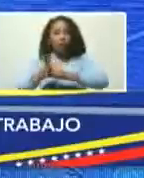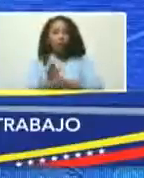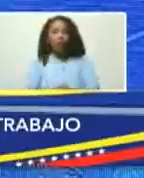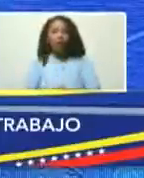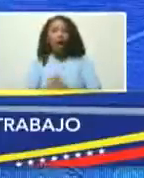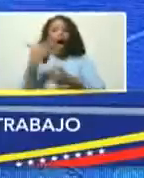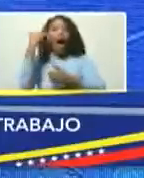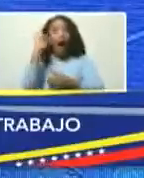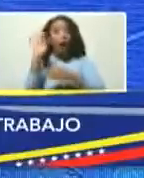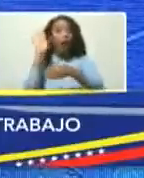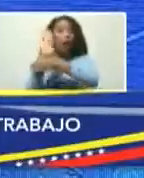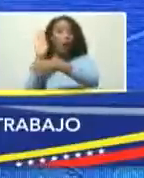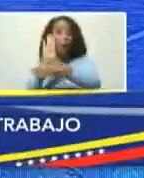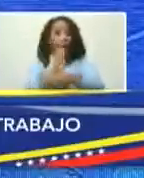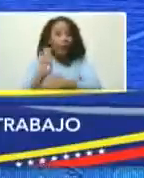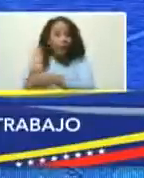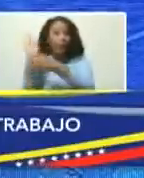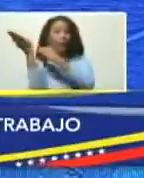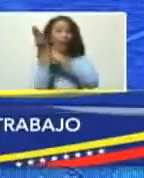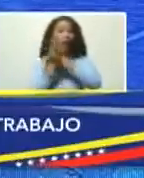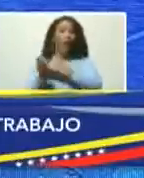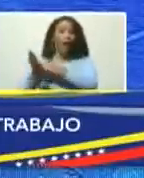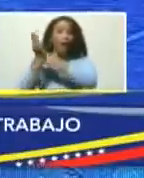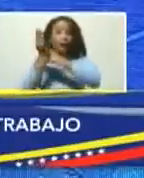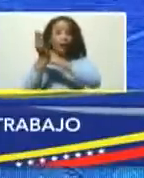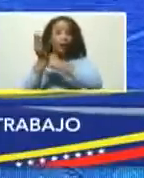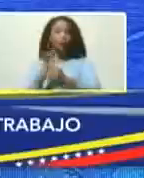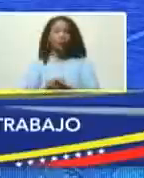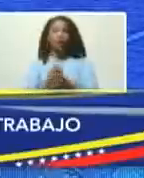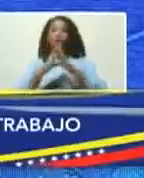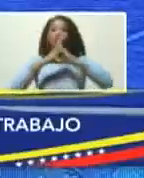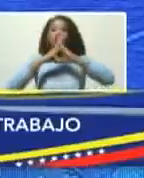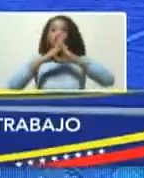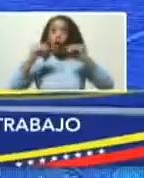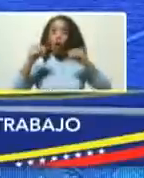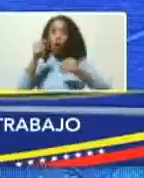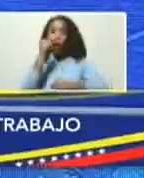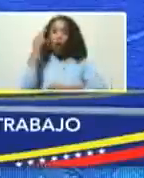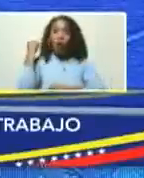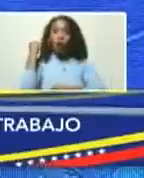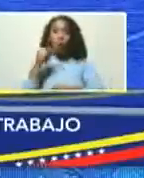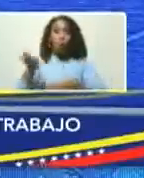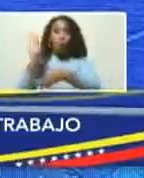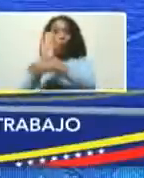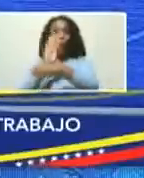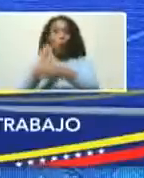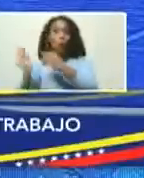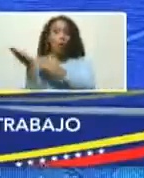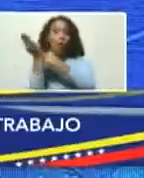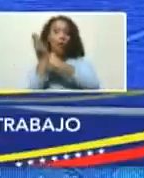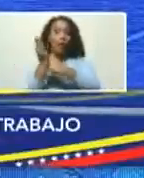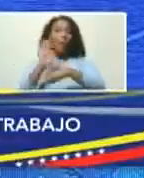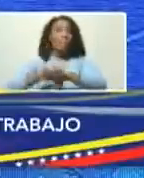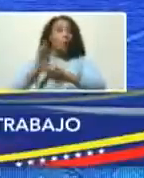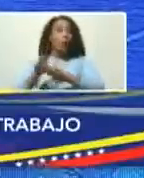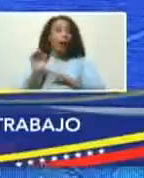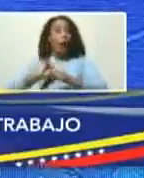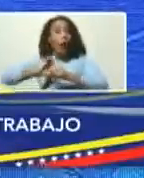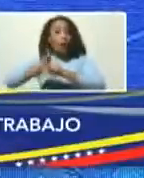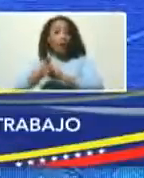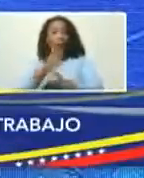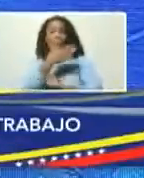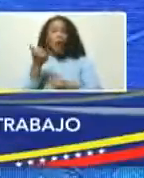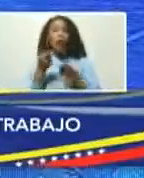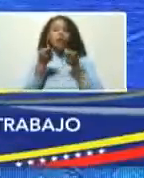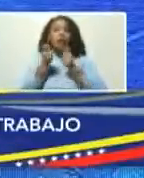que cuidarse, todos y todas. Cuidarse, porque aunque el coronavirus tenga mejores